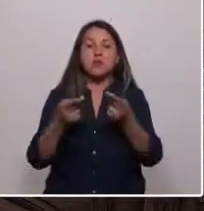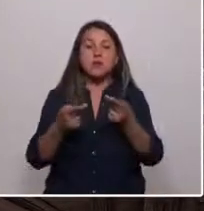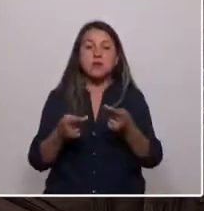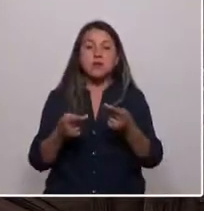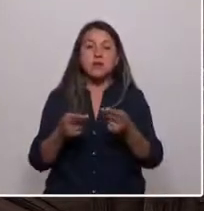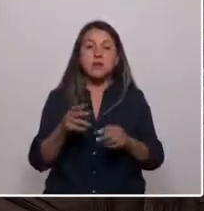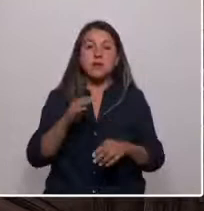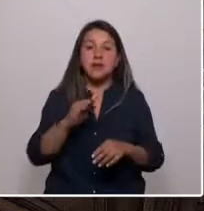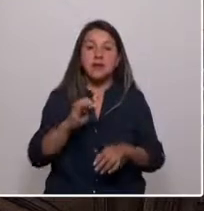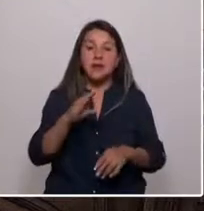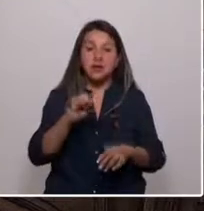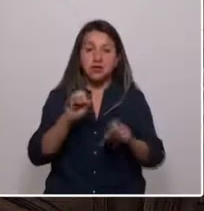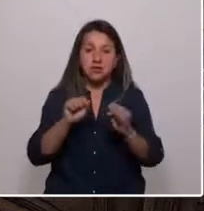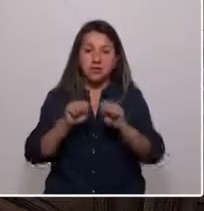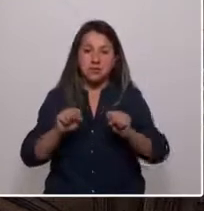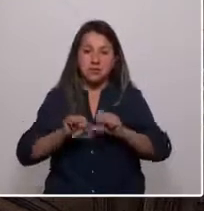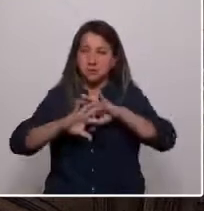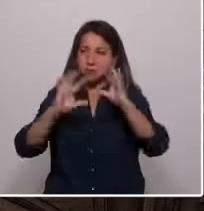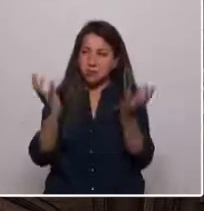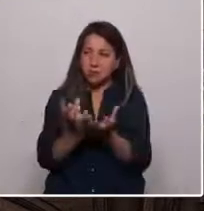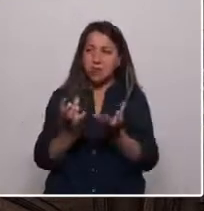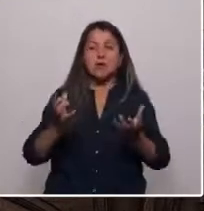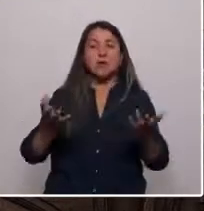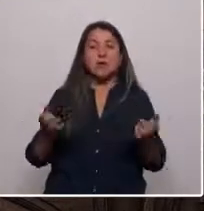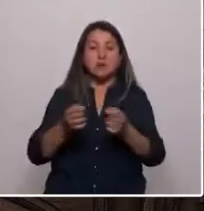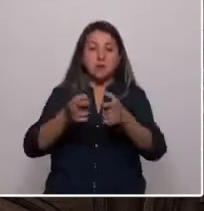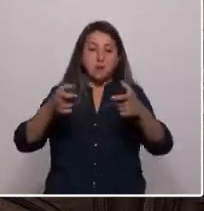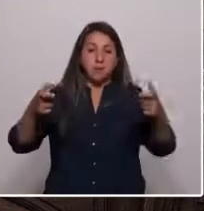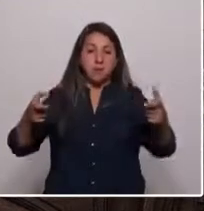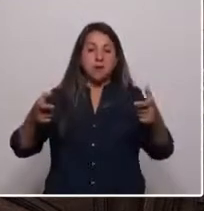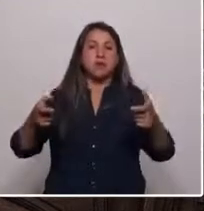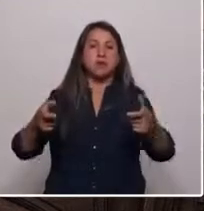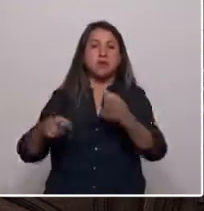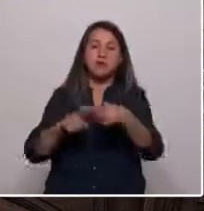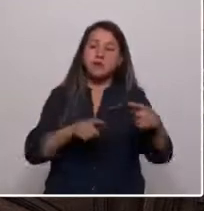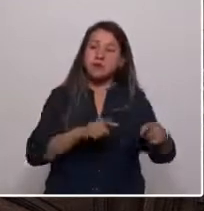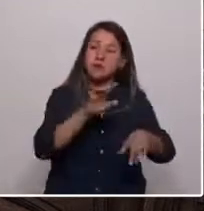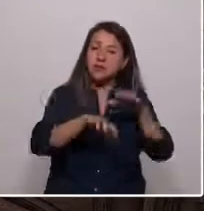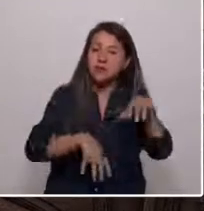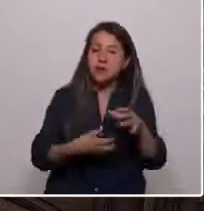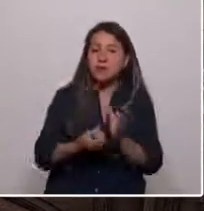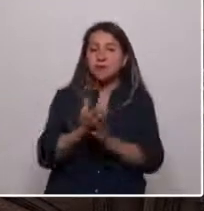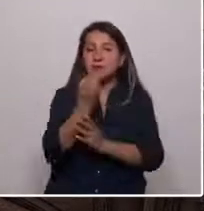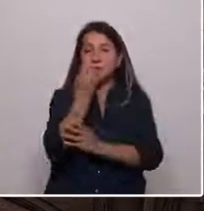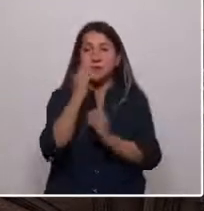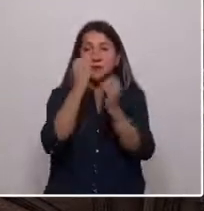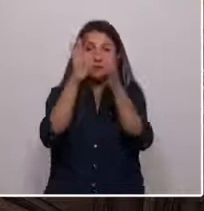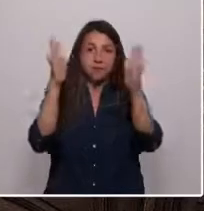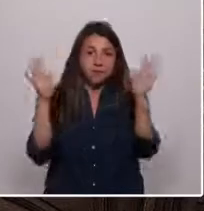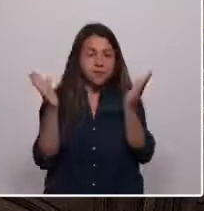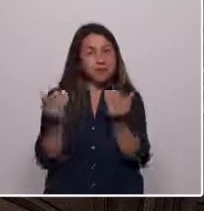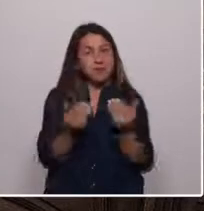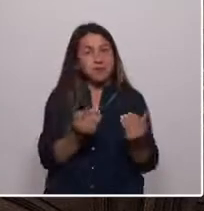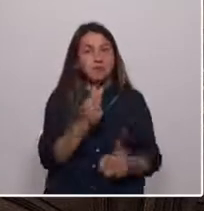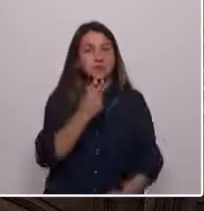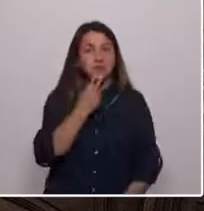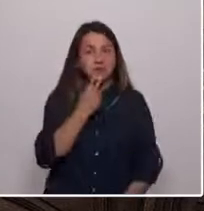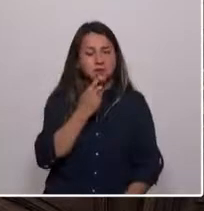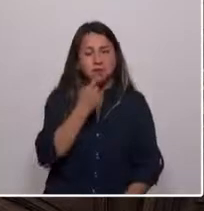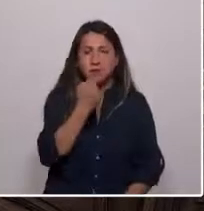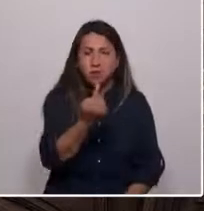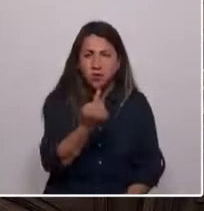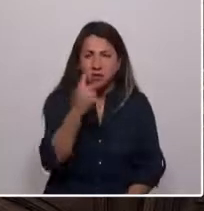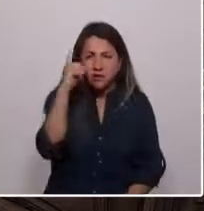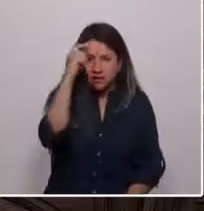ecosistemas, de la naturaleza, de la biodiversidad tan necesaria para la vida. Ahora, me pregunto, ¿es tan difícil entender